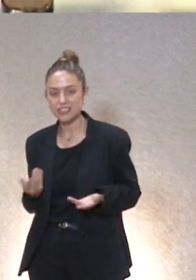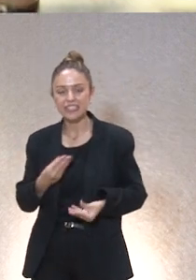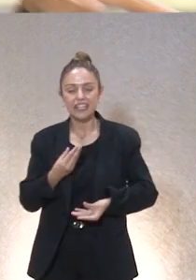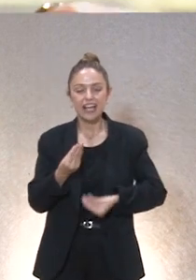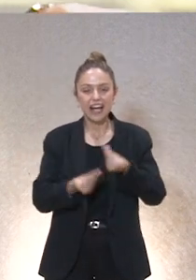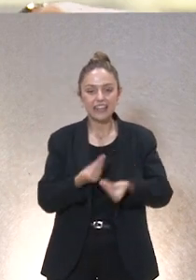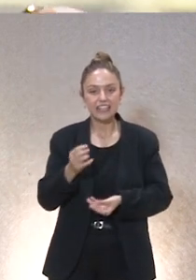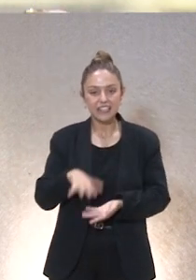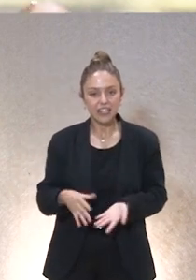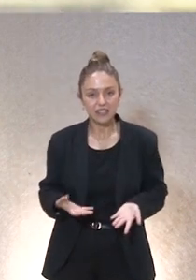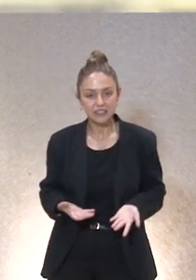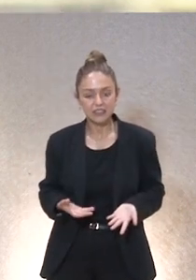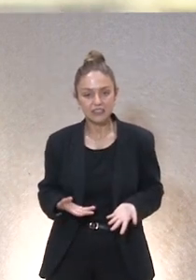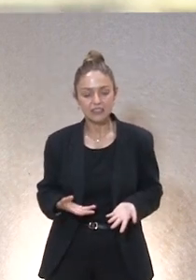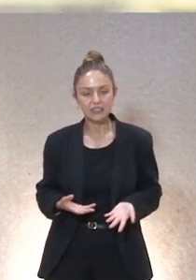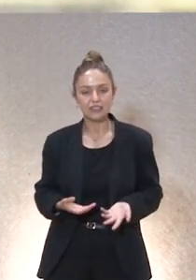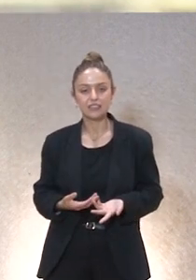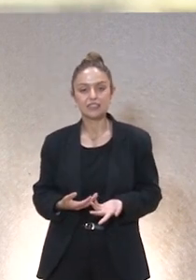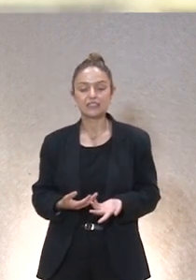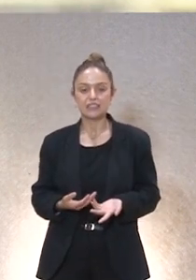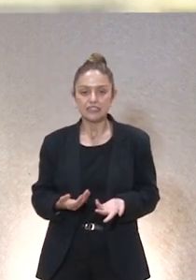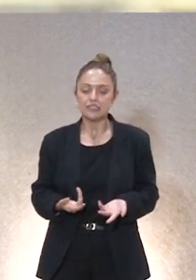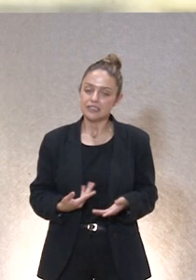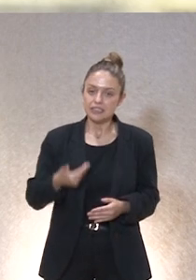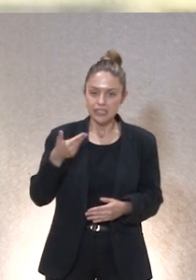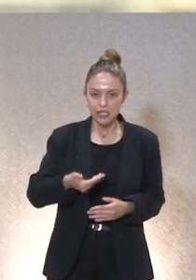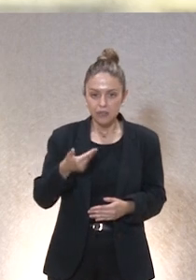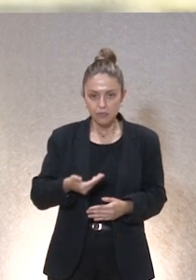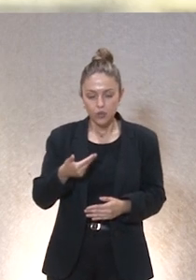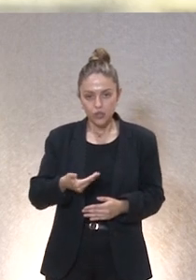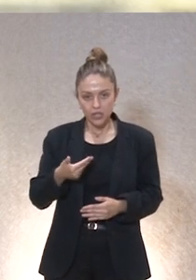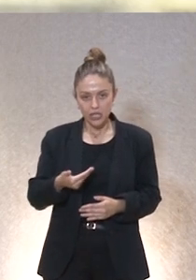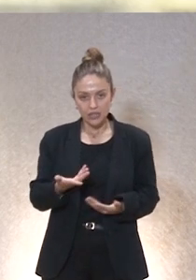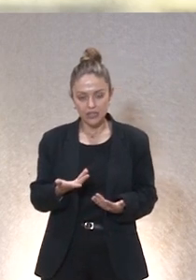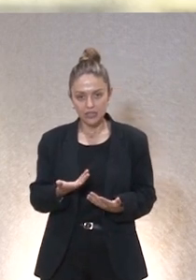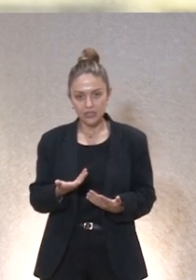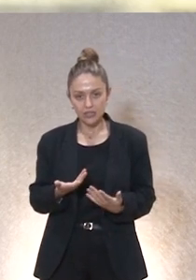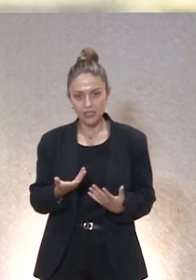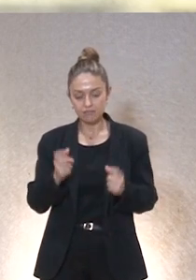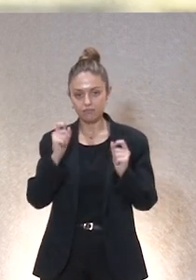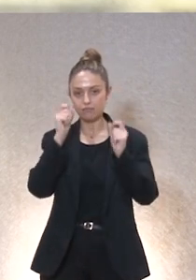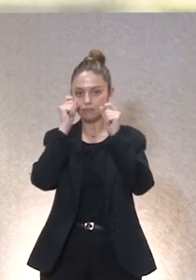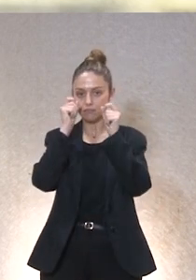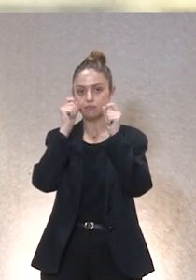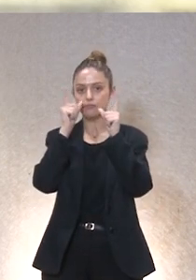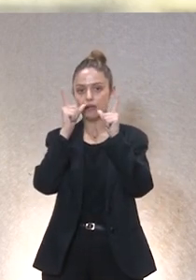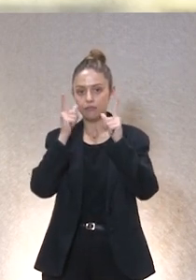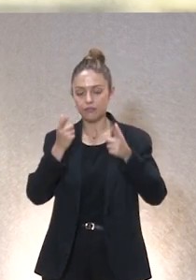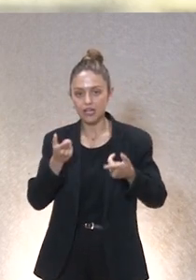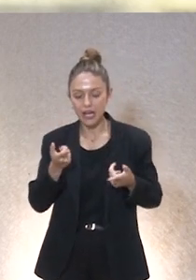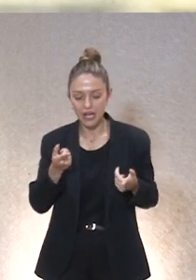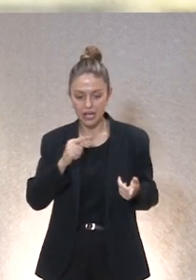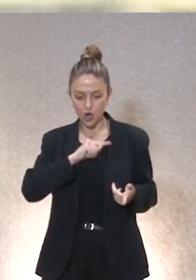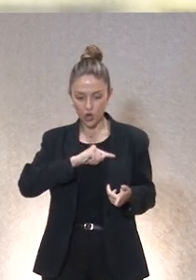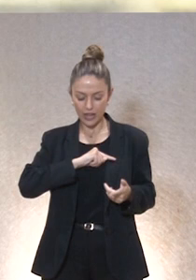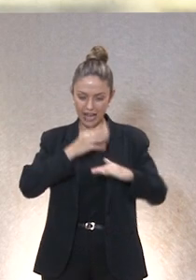¿lo ha hecho el chat? es decir es muy importante darnos cuenta de que la conciencia del